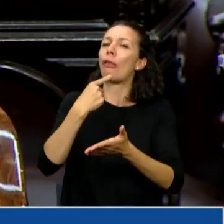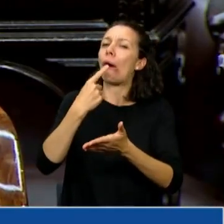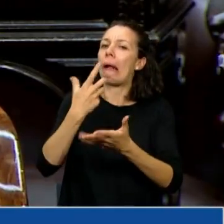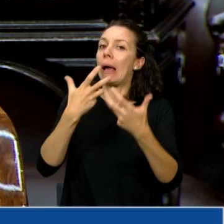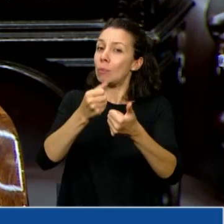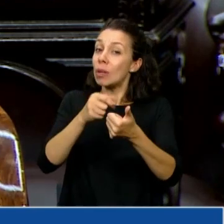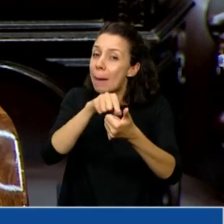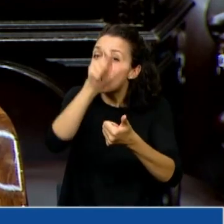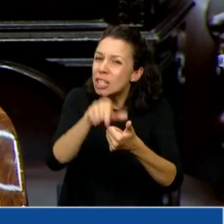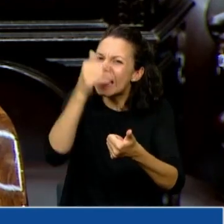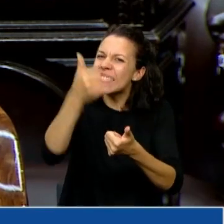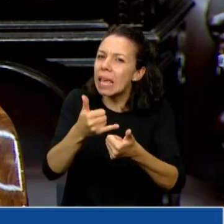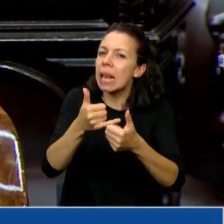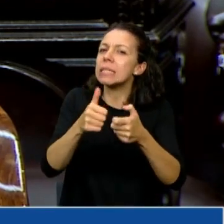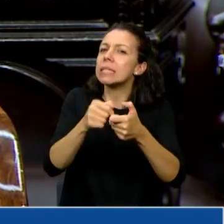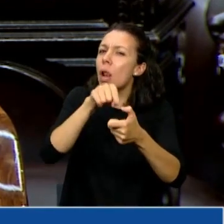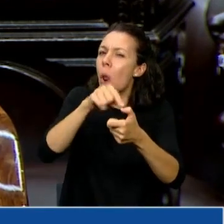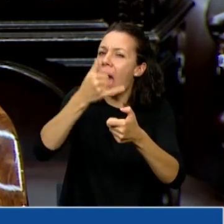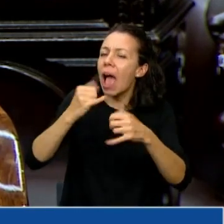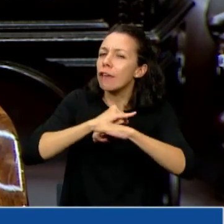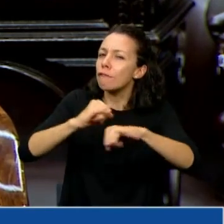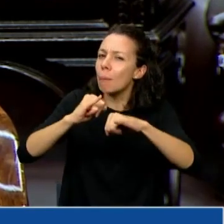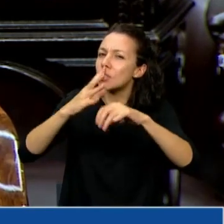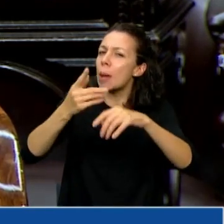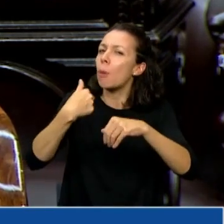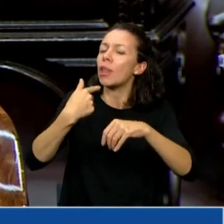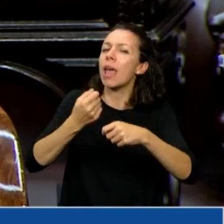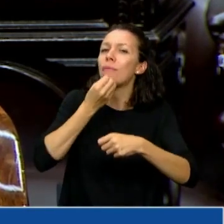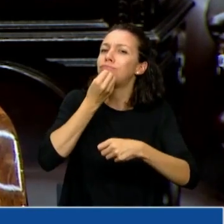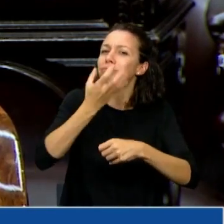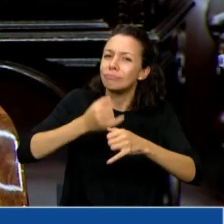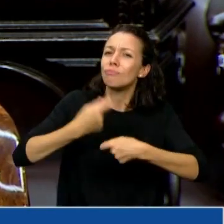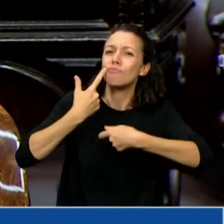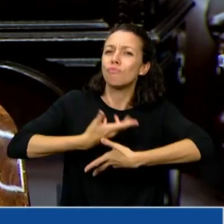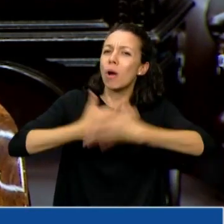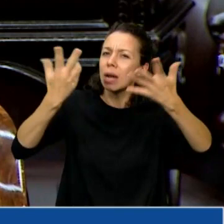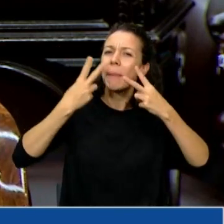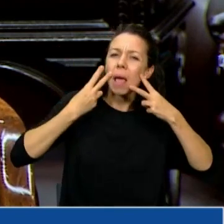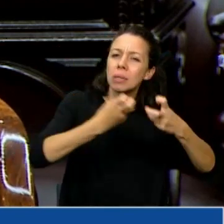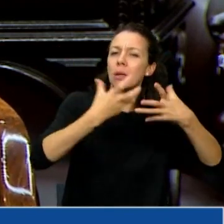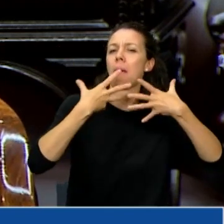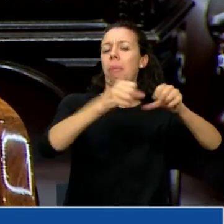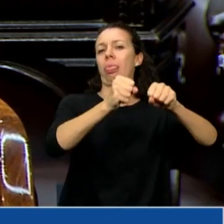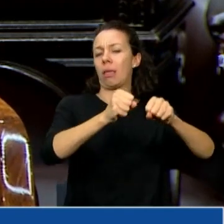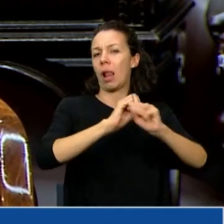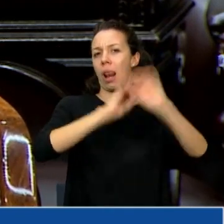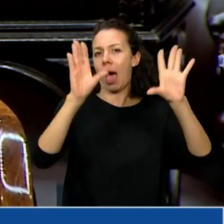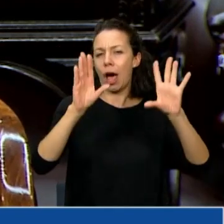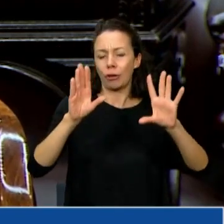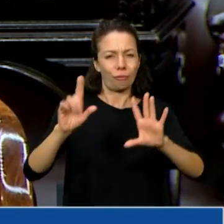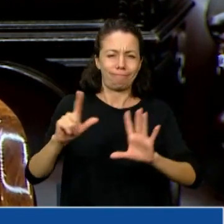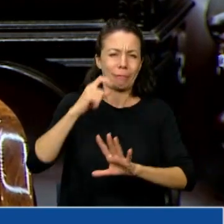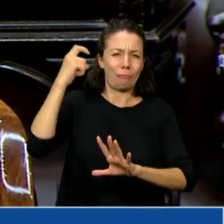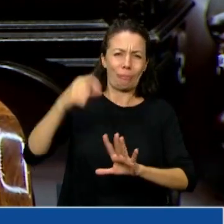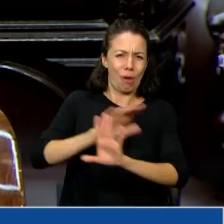su celular información que bien podría echar luz en esa investigación, a vergüenza, a